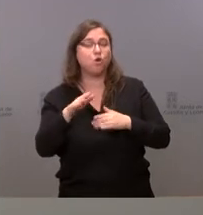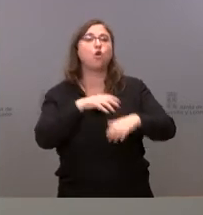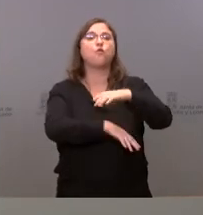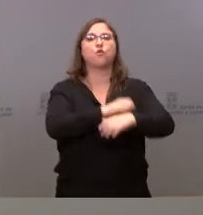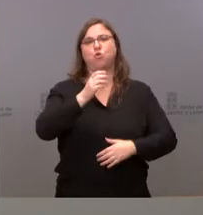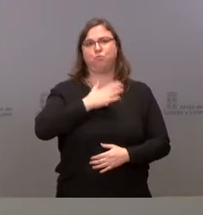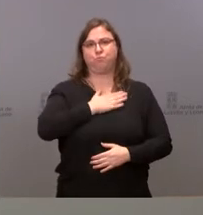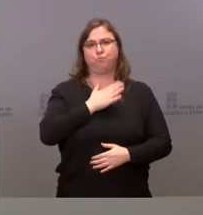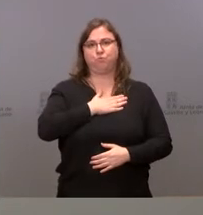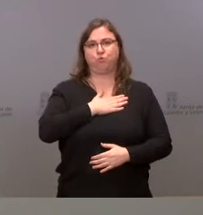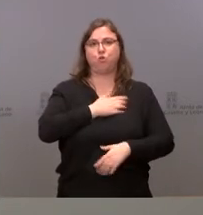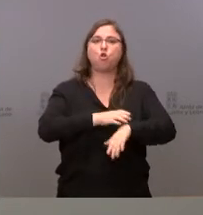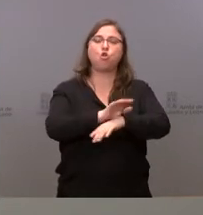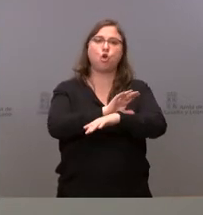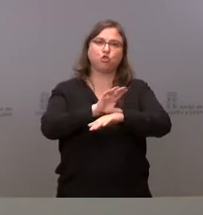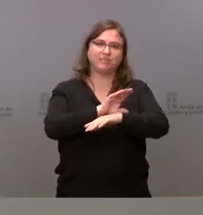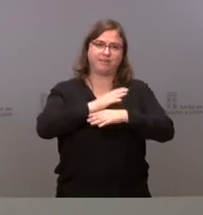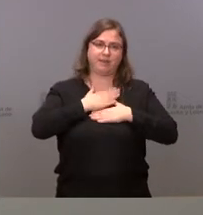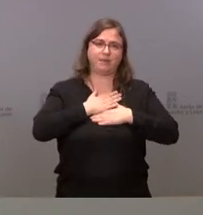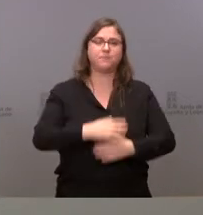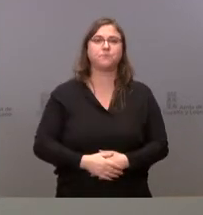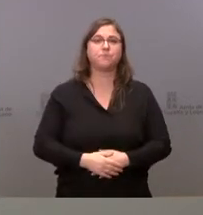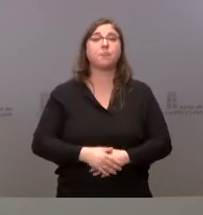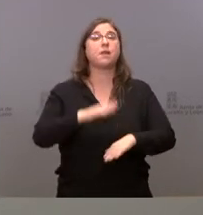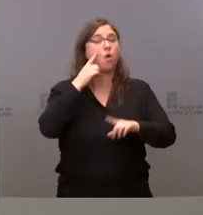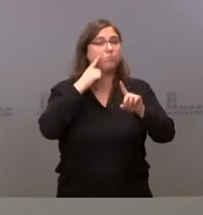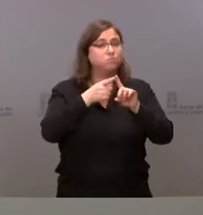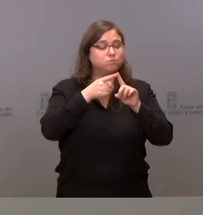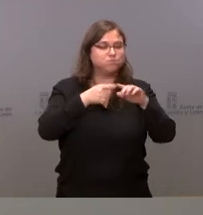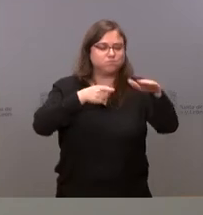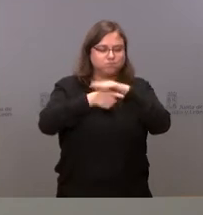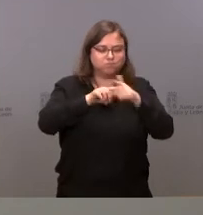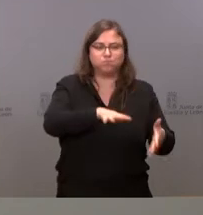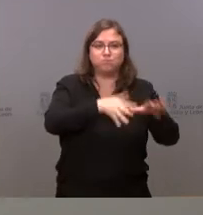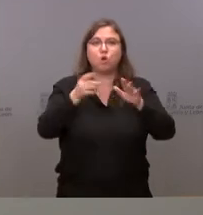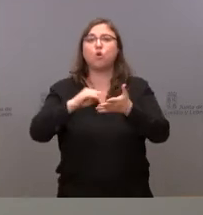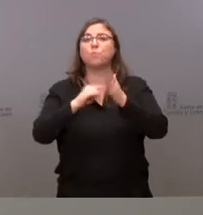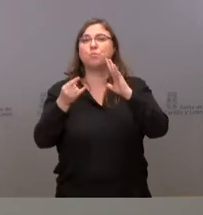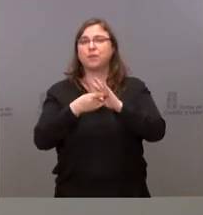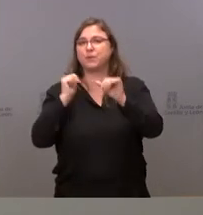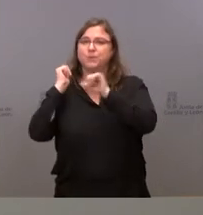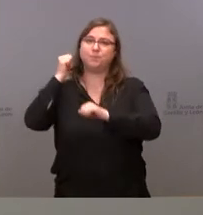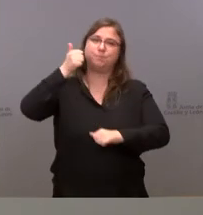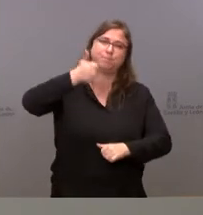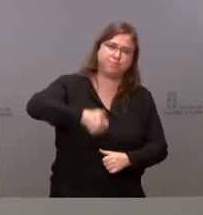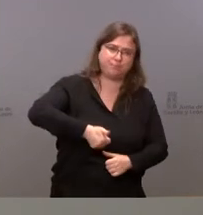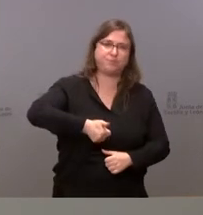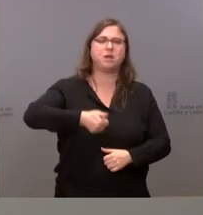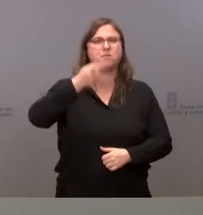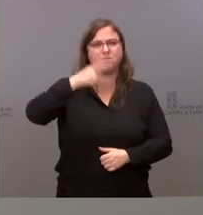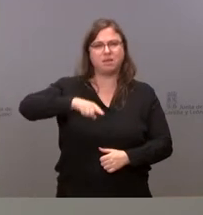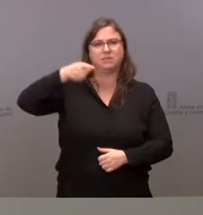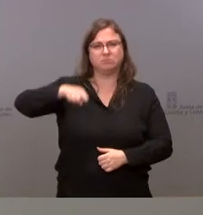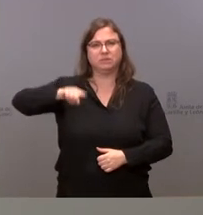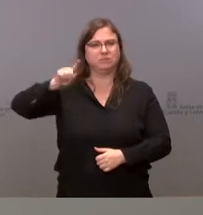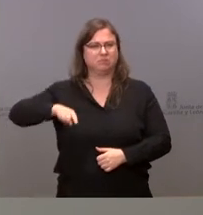de la propia Consejería para la ejecución de los proyectos sobre los que llevamos trabajando muchos meses con